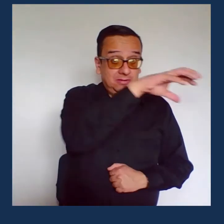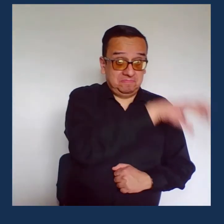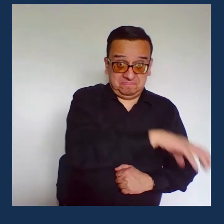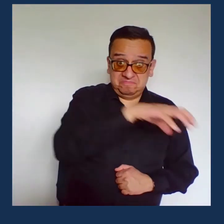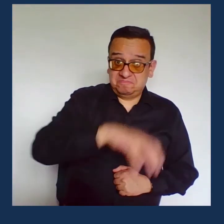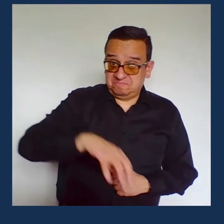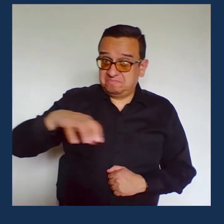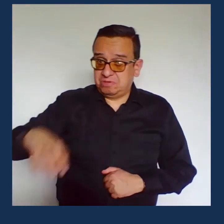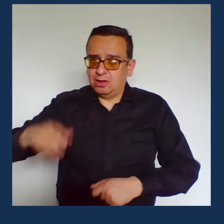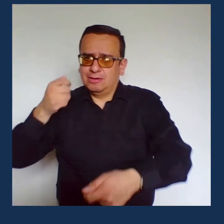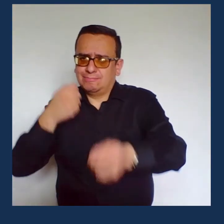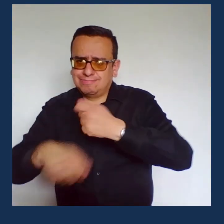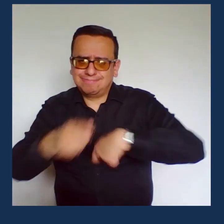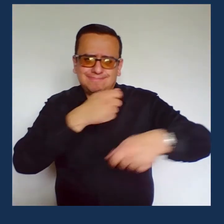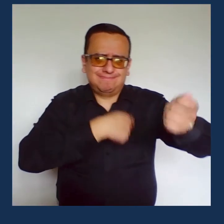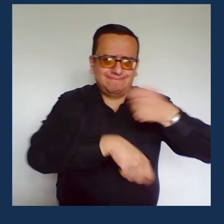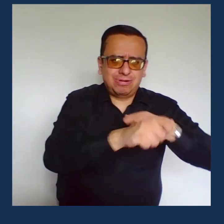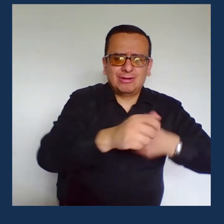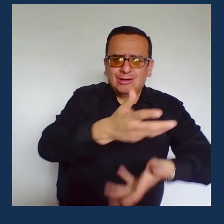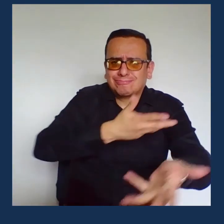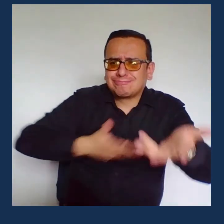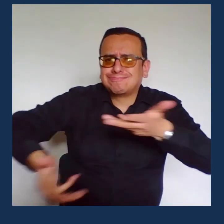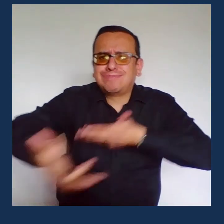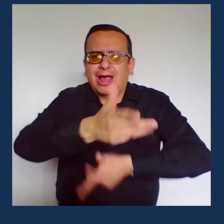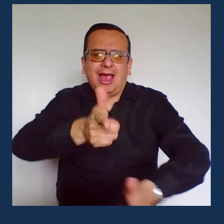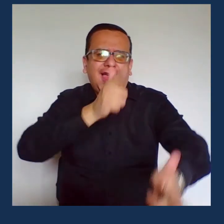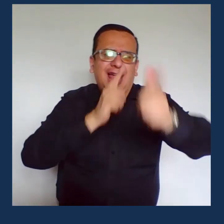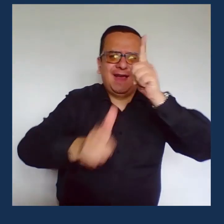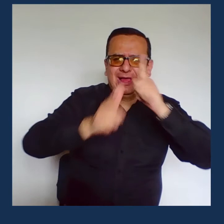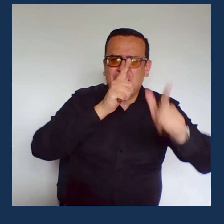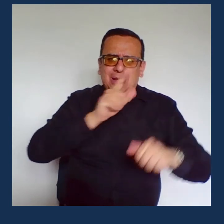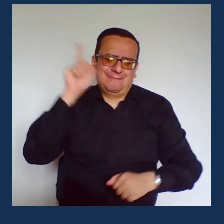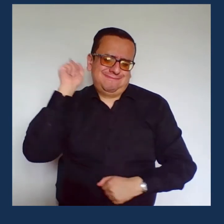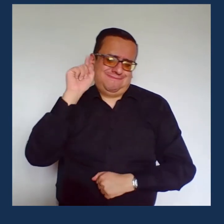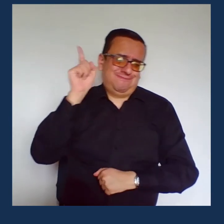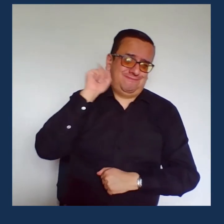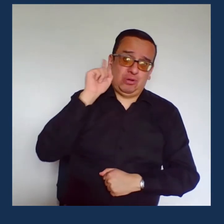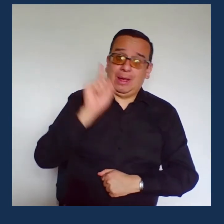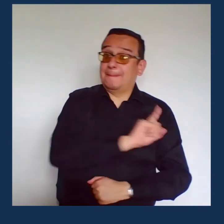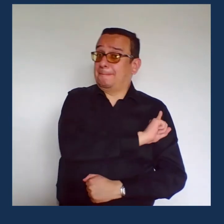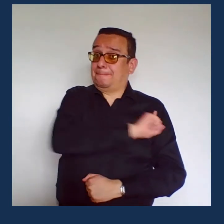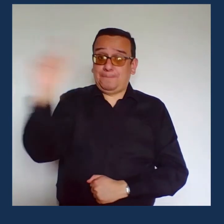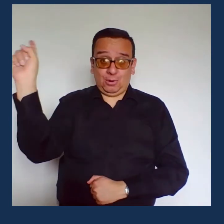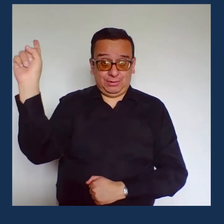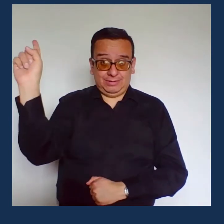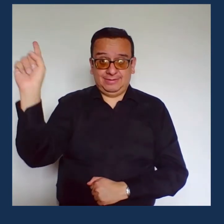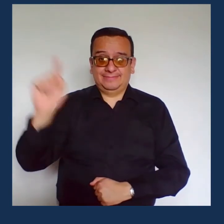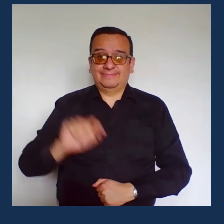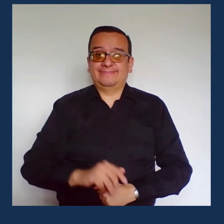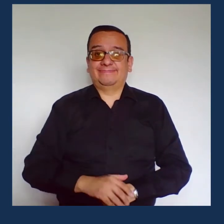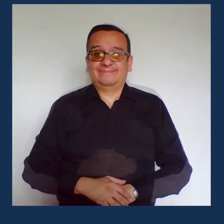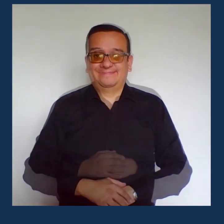Así como con la prohibición del consumo de bebidas embriagantes En lugares públicos y establecimientos